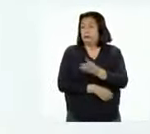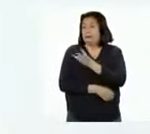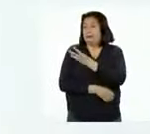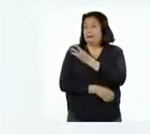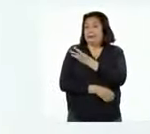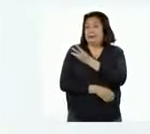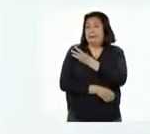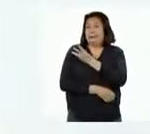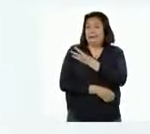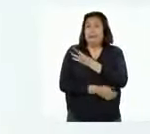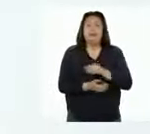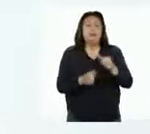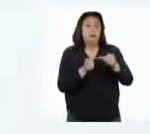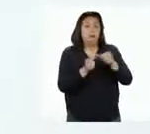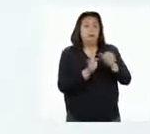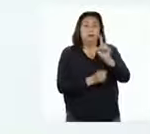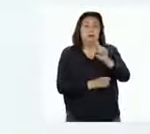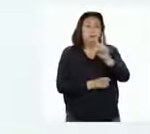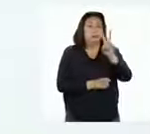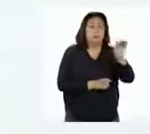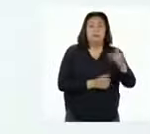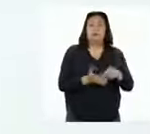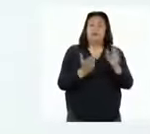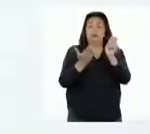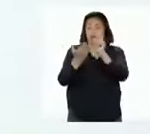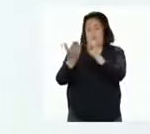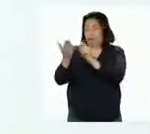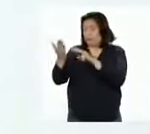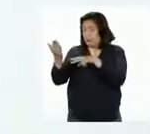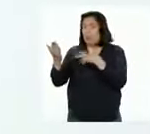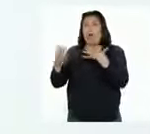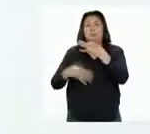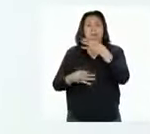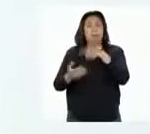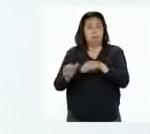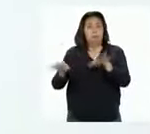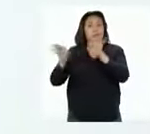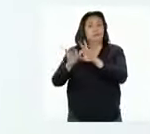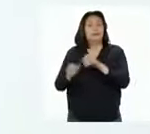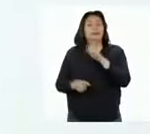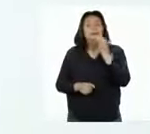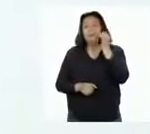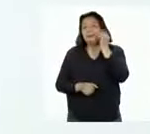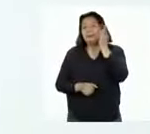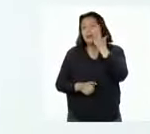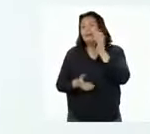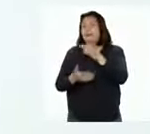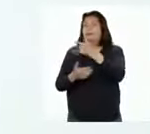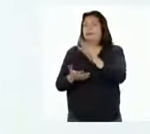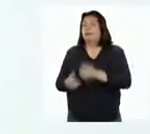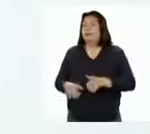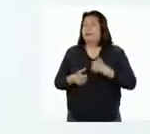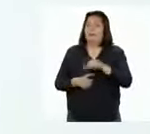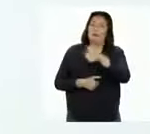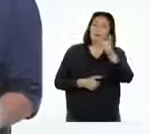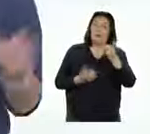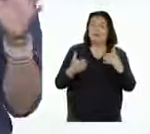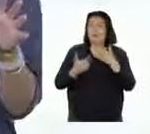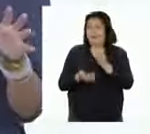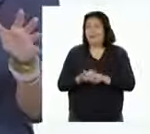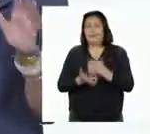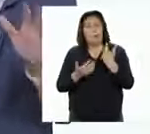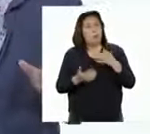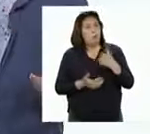sexto grado en la página 120 encontrarán un texto interesante sobre la importancia de las abejas para la sobrevivencia de otras especies.